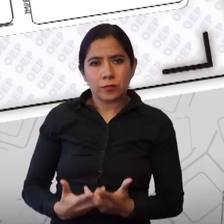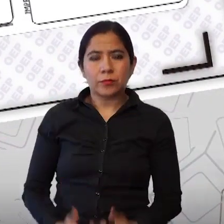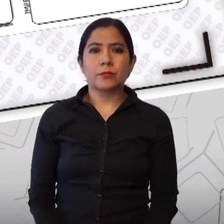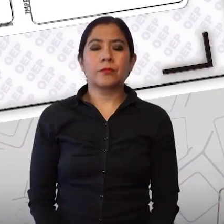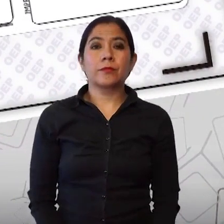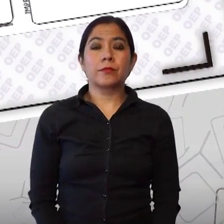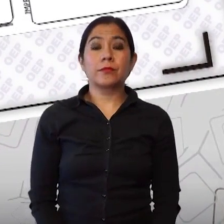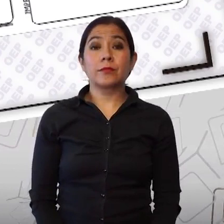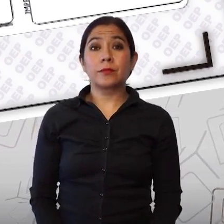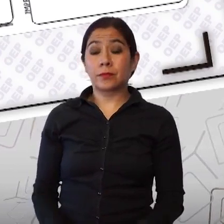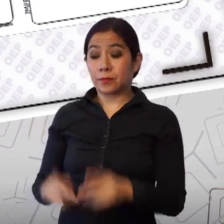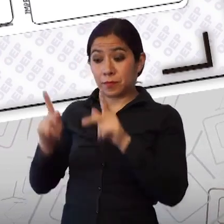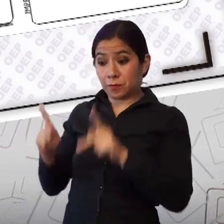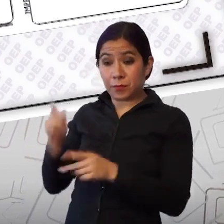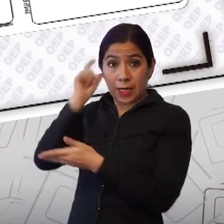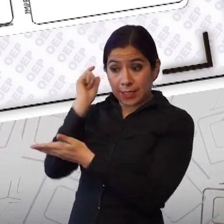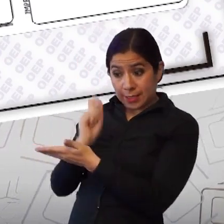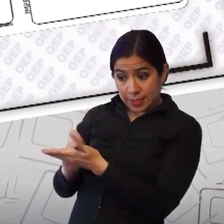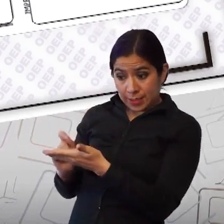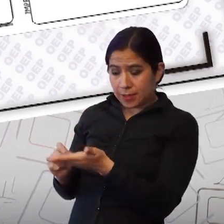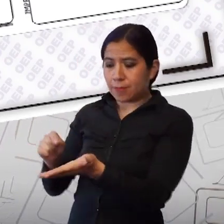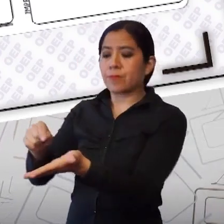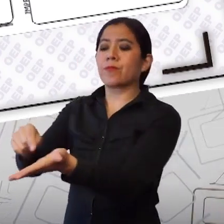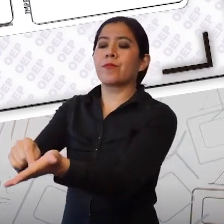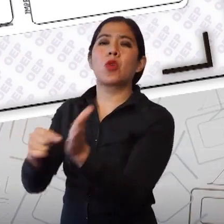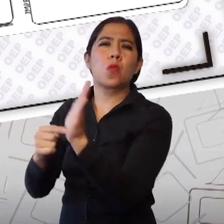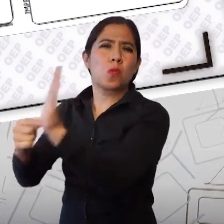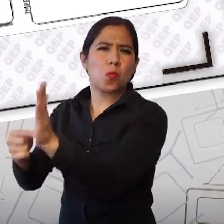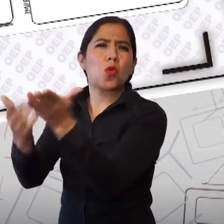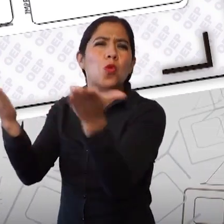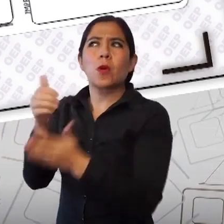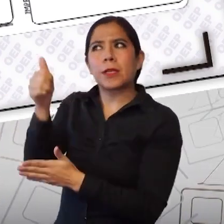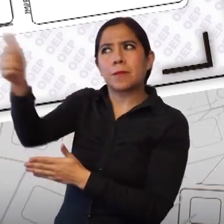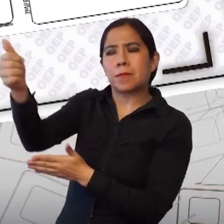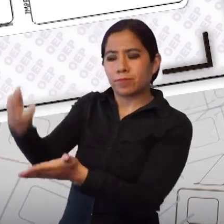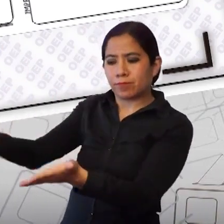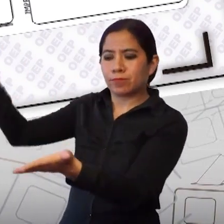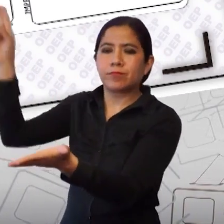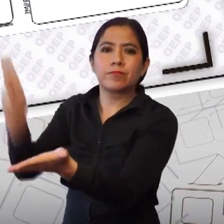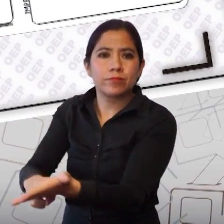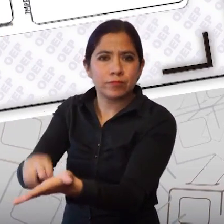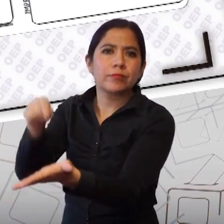secretario señalará en la lista de habilitados dónde debe firmar el elector.